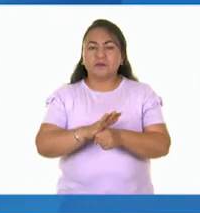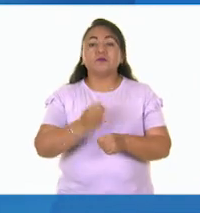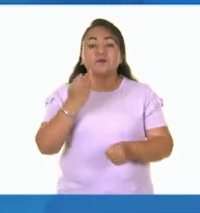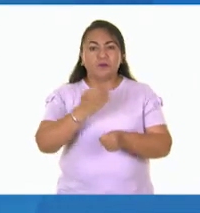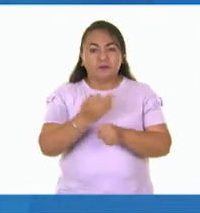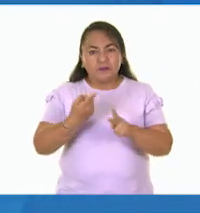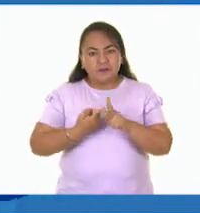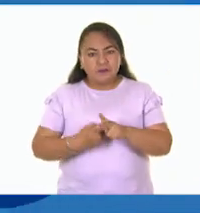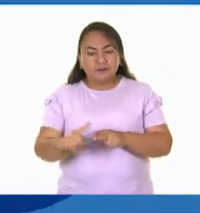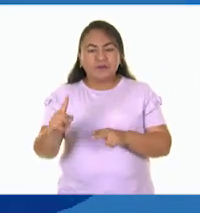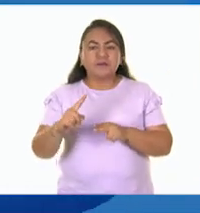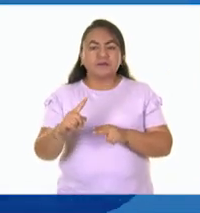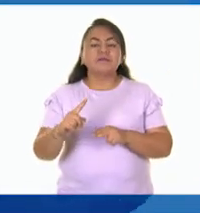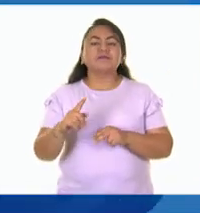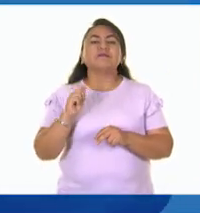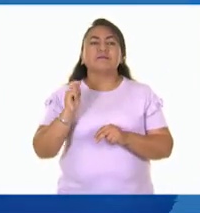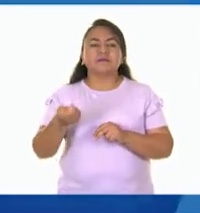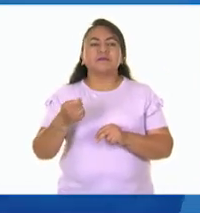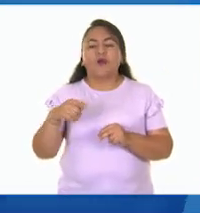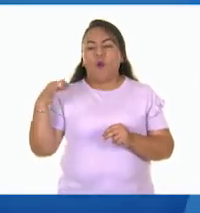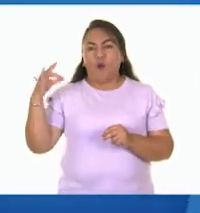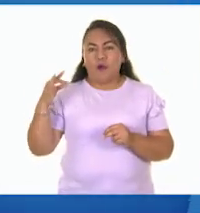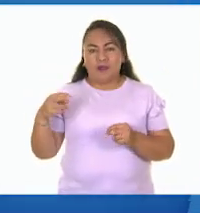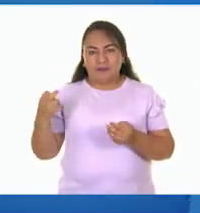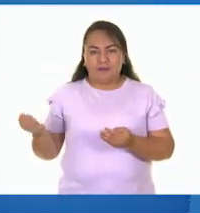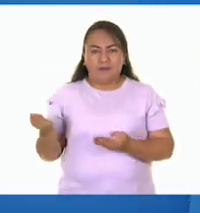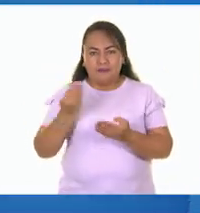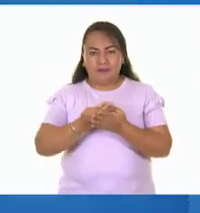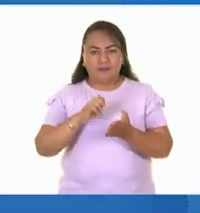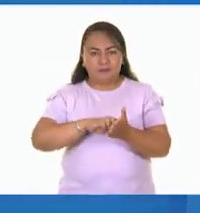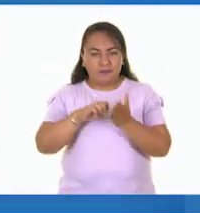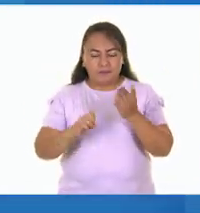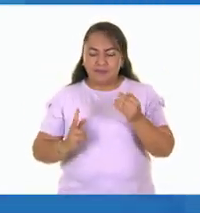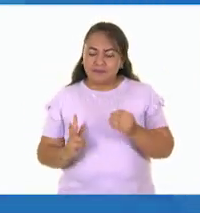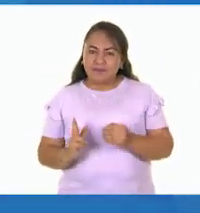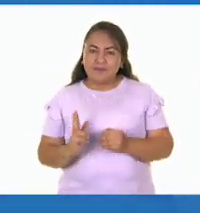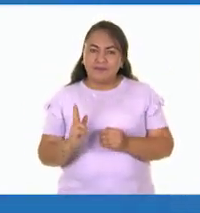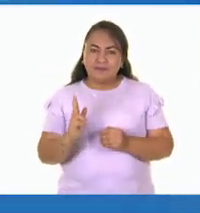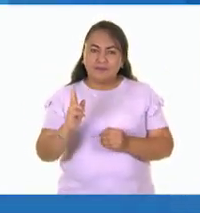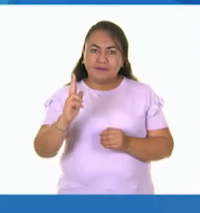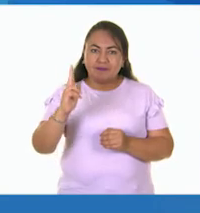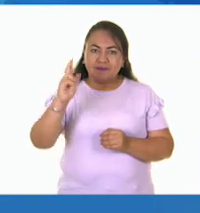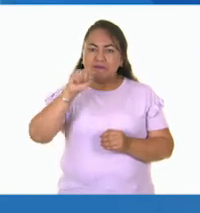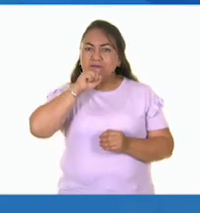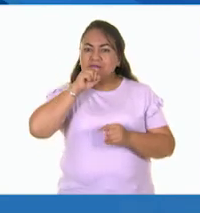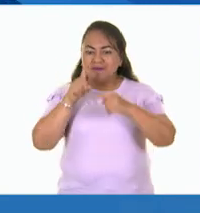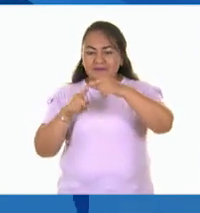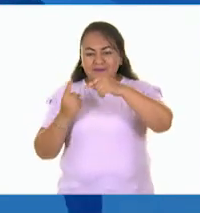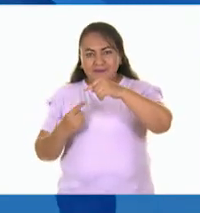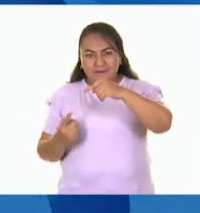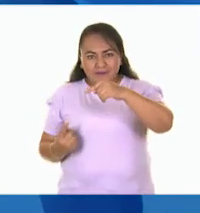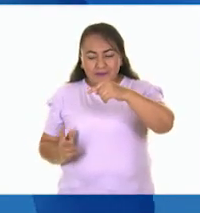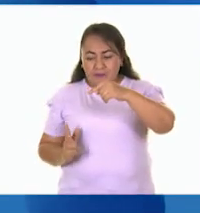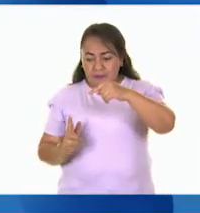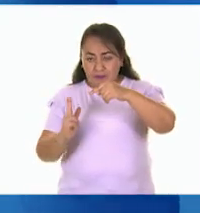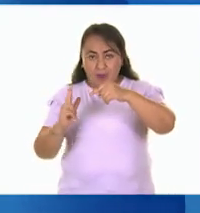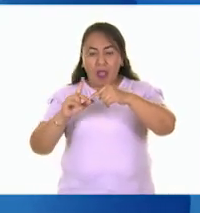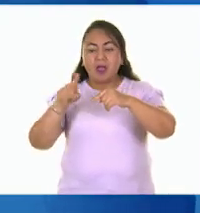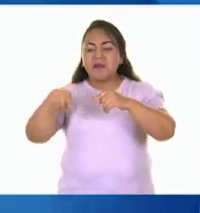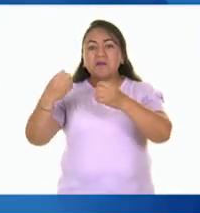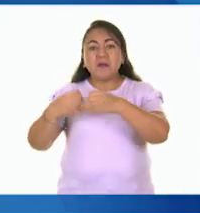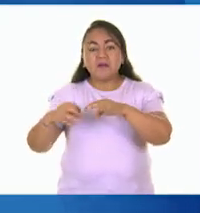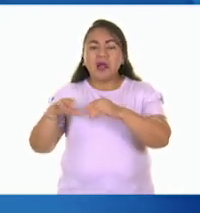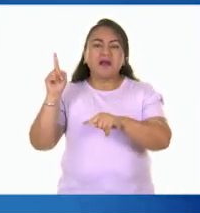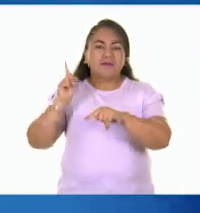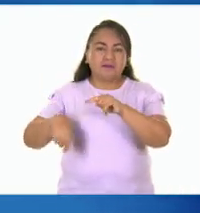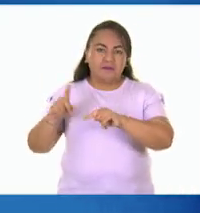Ahora comenzaremos a trabajar con nuestras hojas. Vamos a cortar este lado y quitar este sobrante